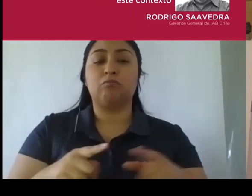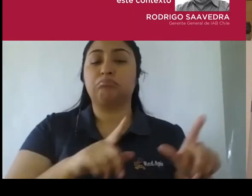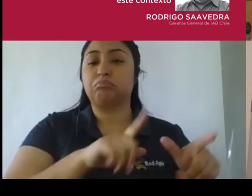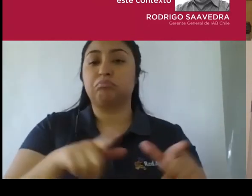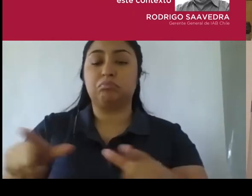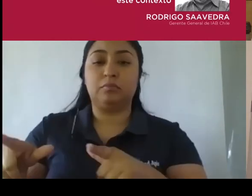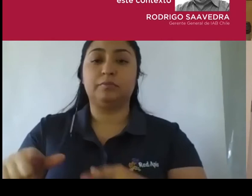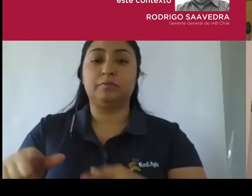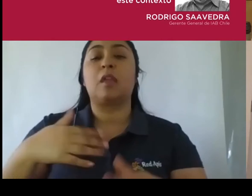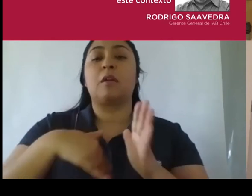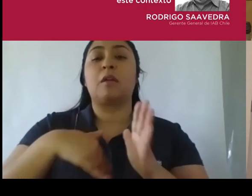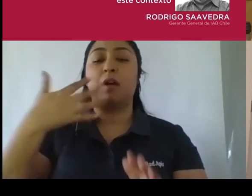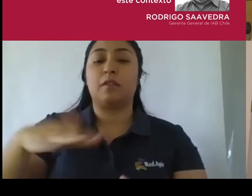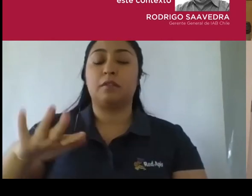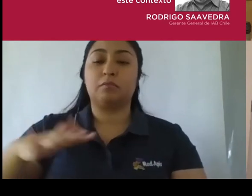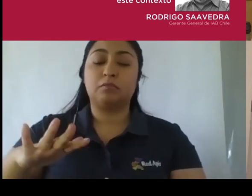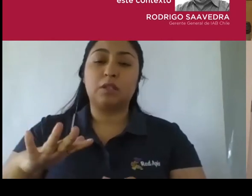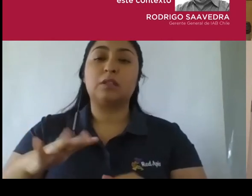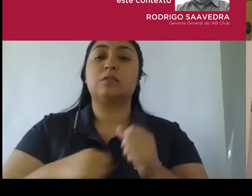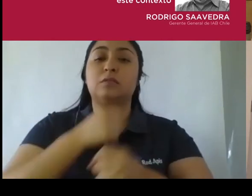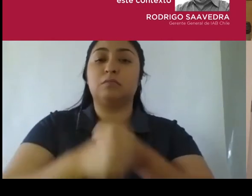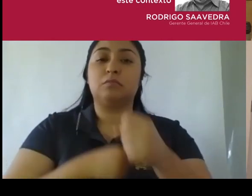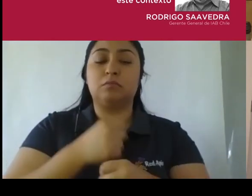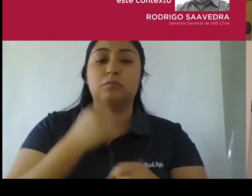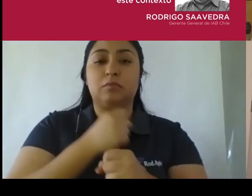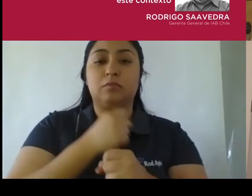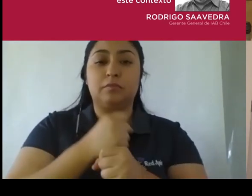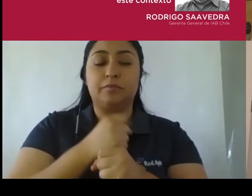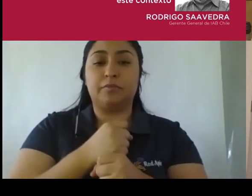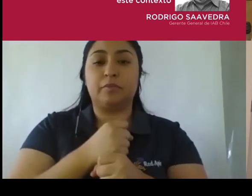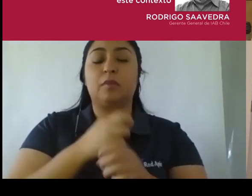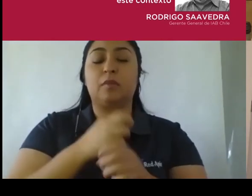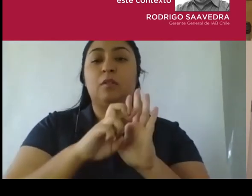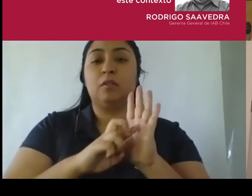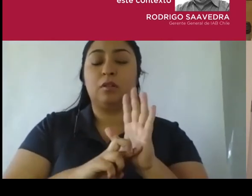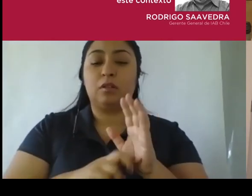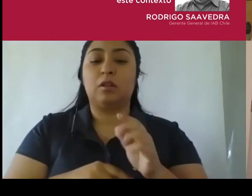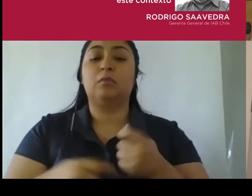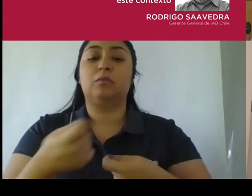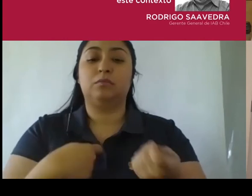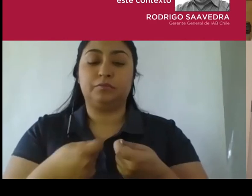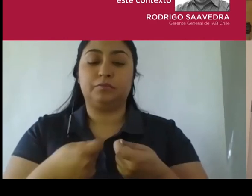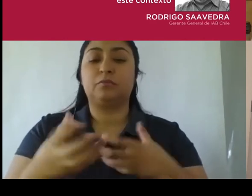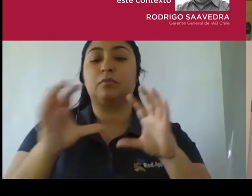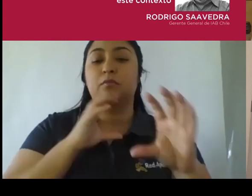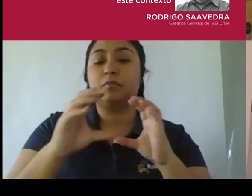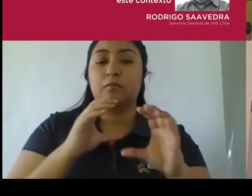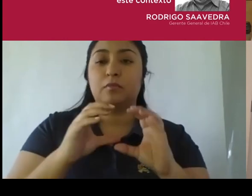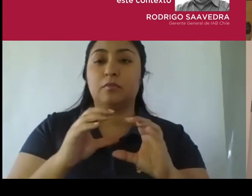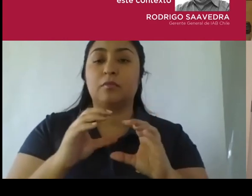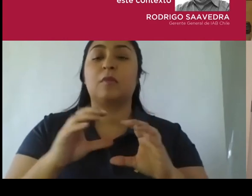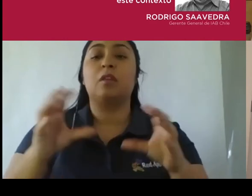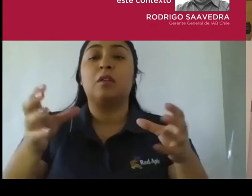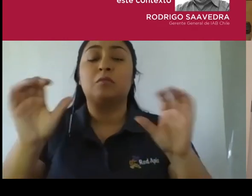trabajando en equipos profesionales que diseñan o implementan planes comerciales de comunicación corporativa sobre relaciones gremiales o